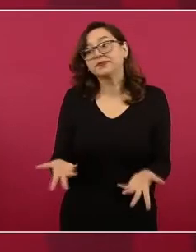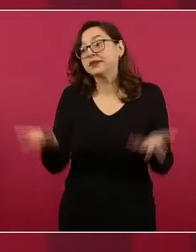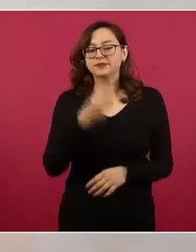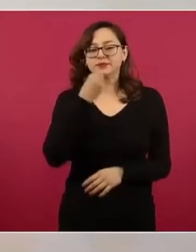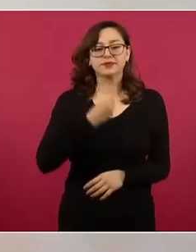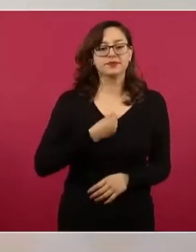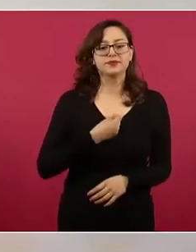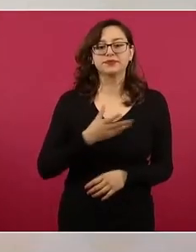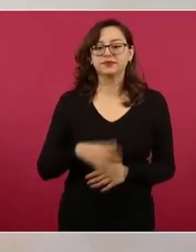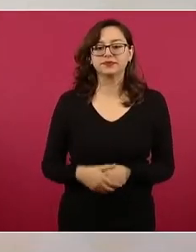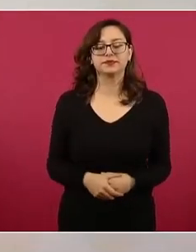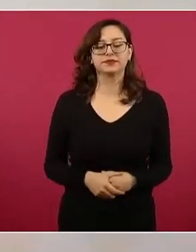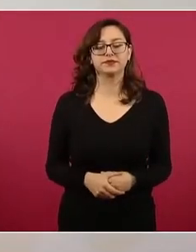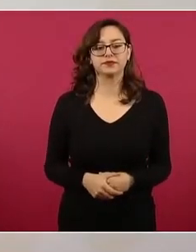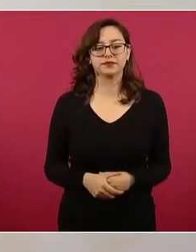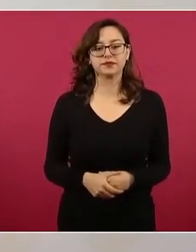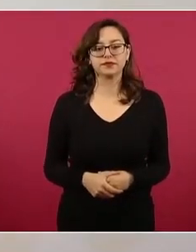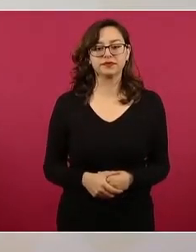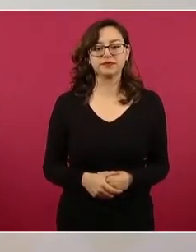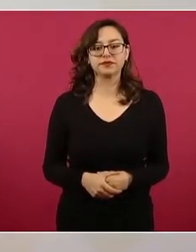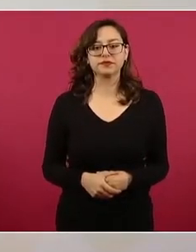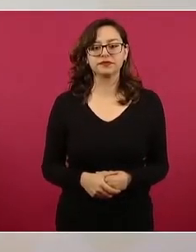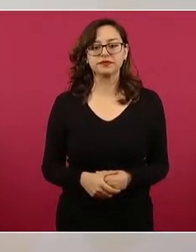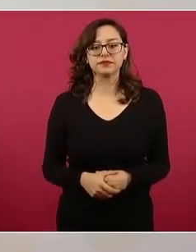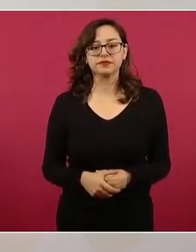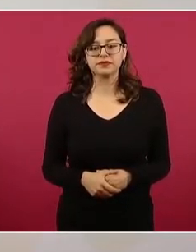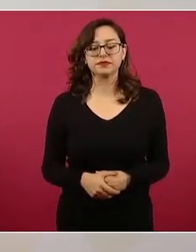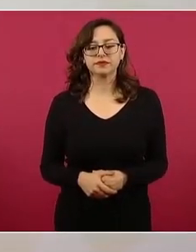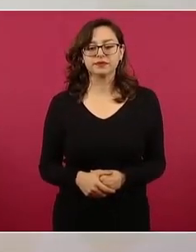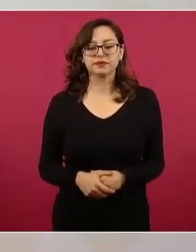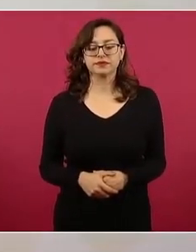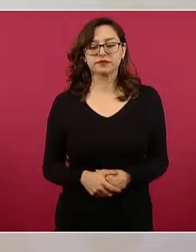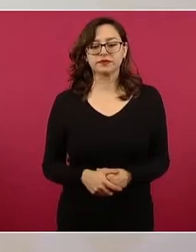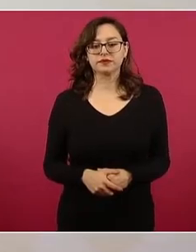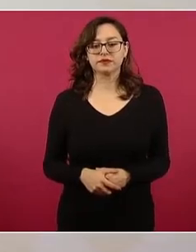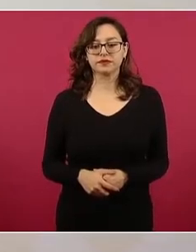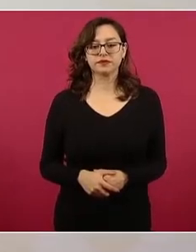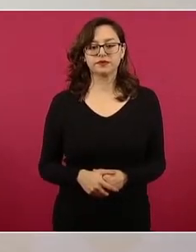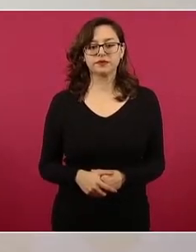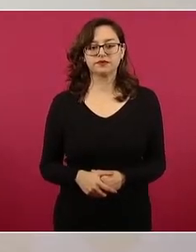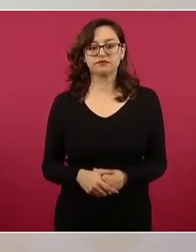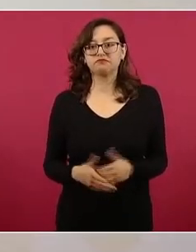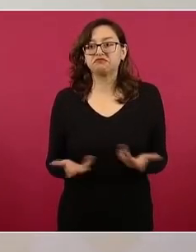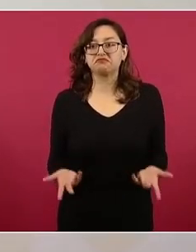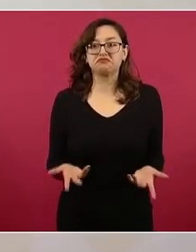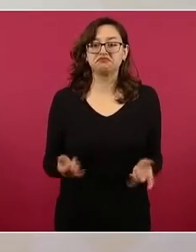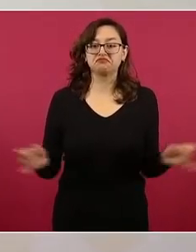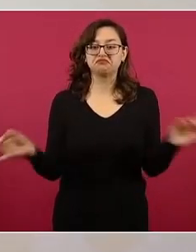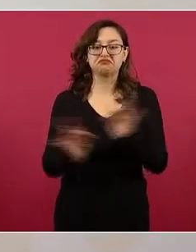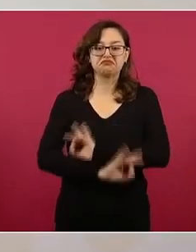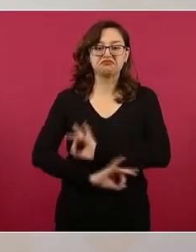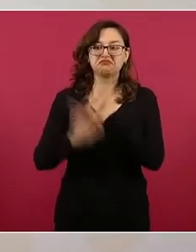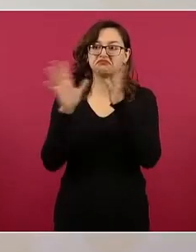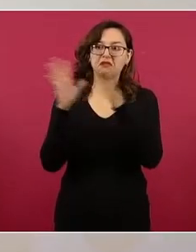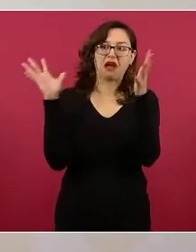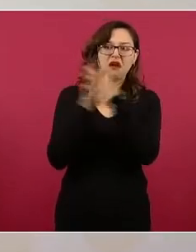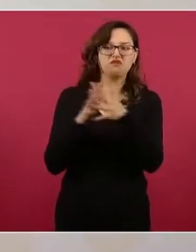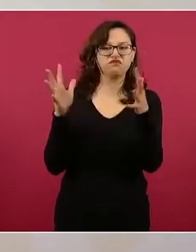como no se midieron las consecuencias,